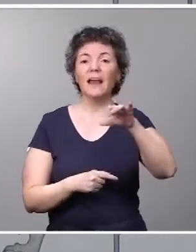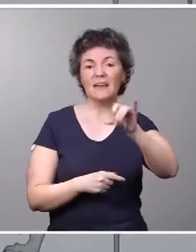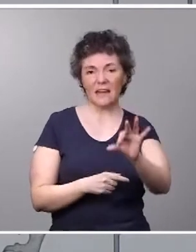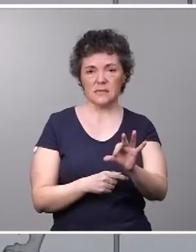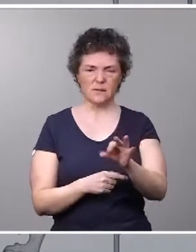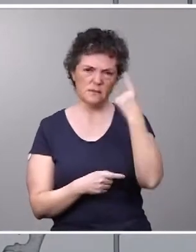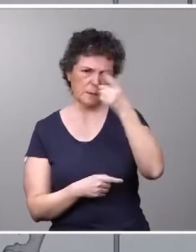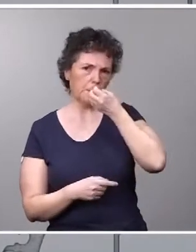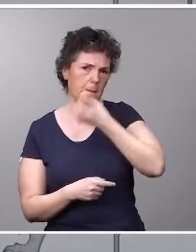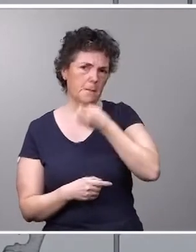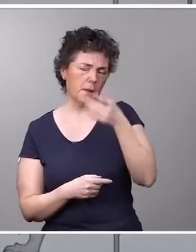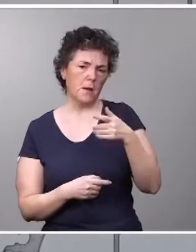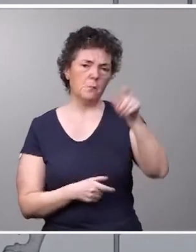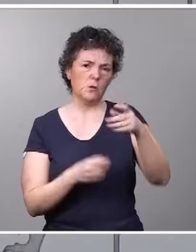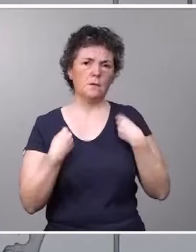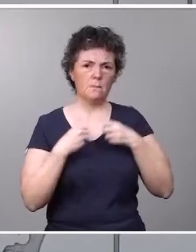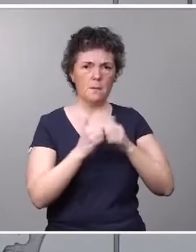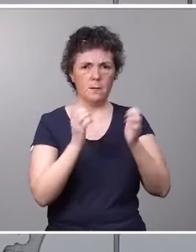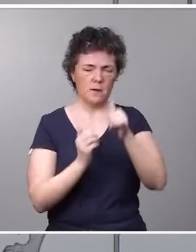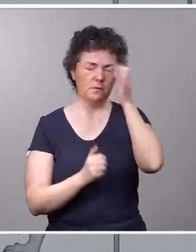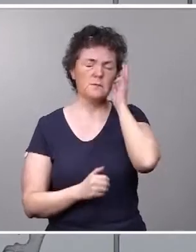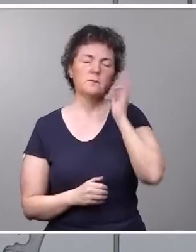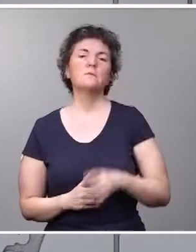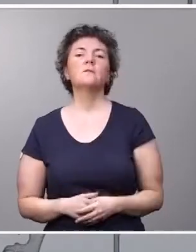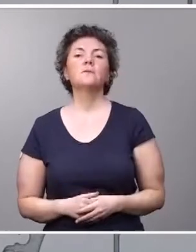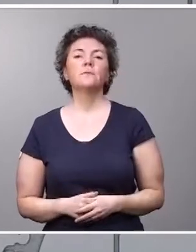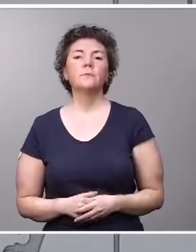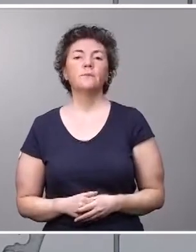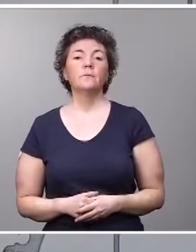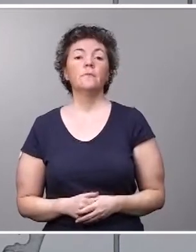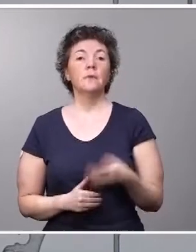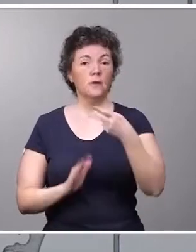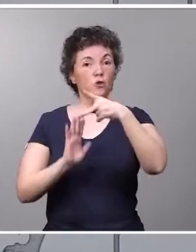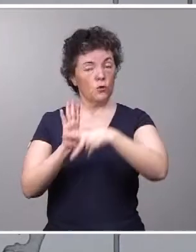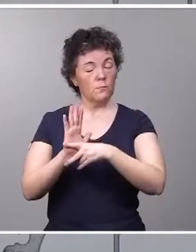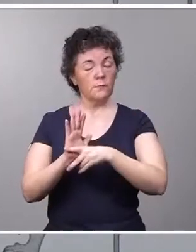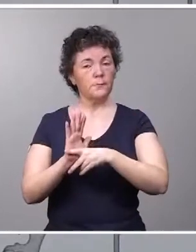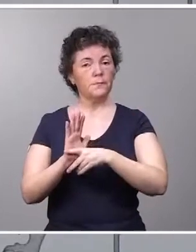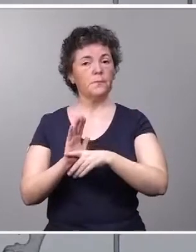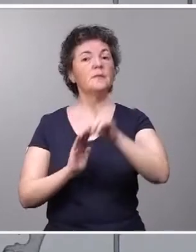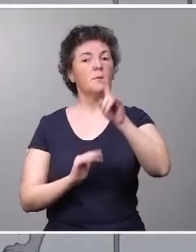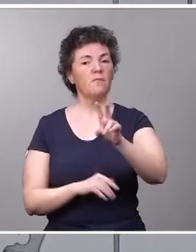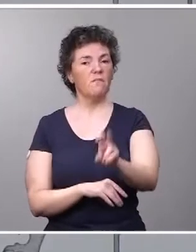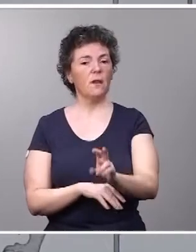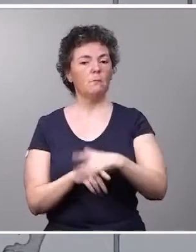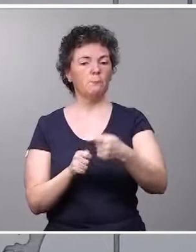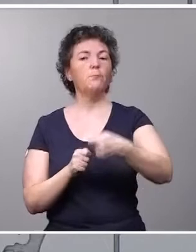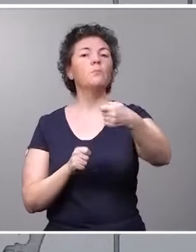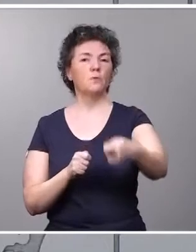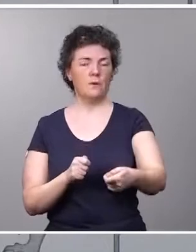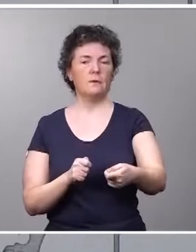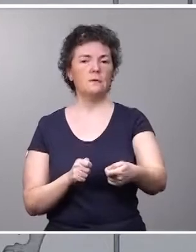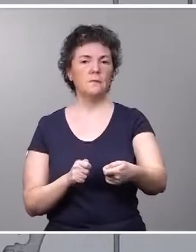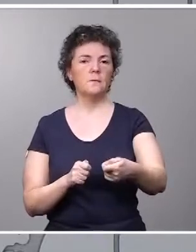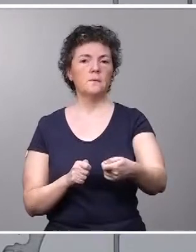los palmeros y las palmeras. Esta norma también servirá para prorrogar el